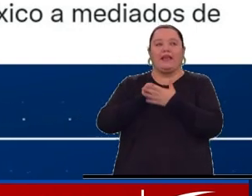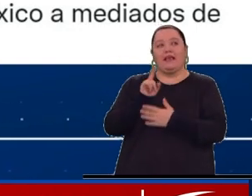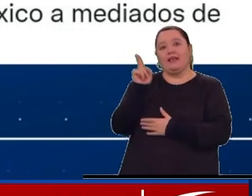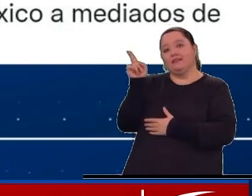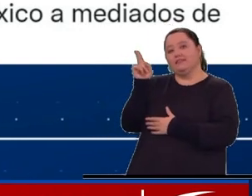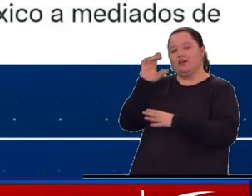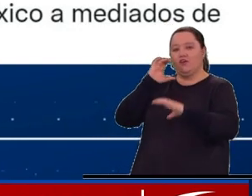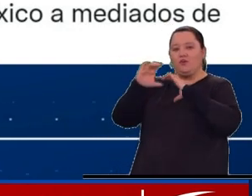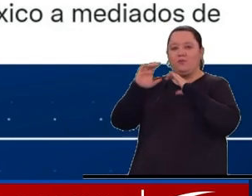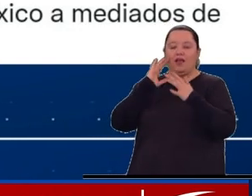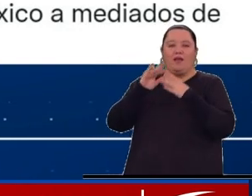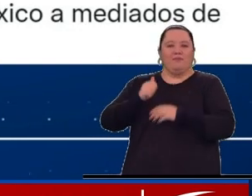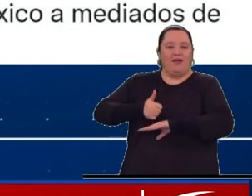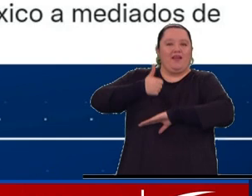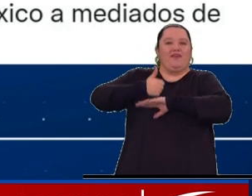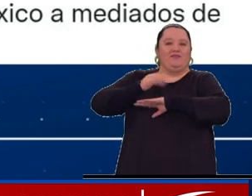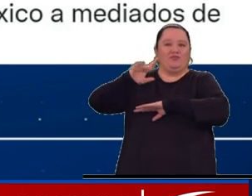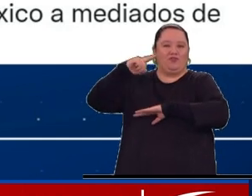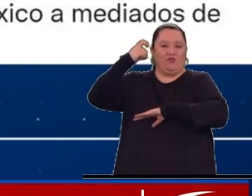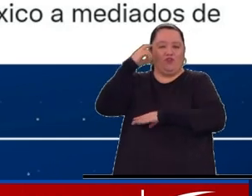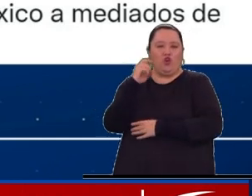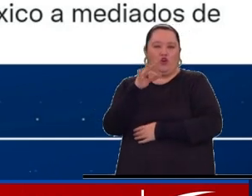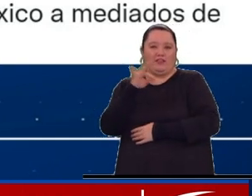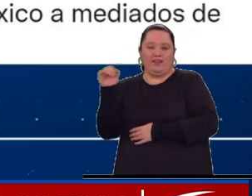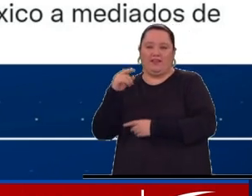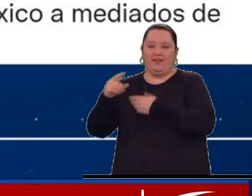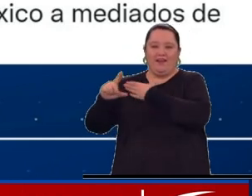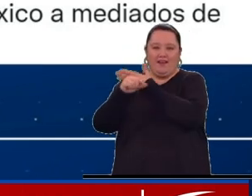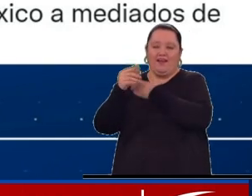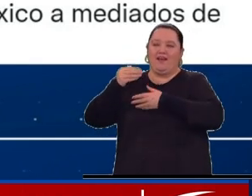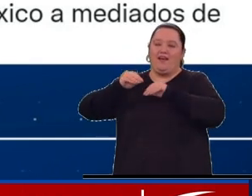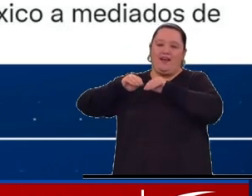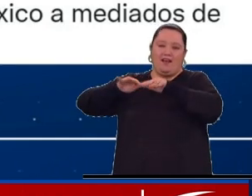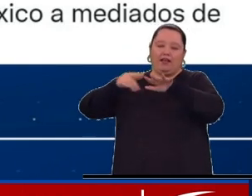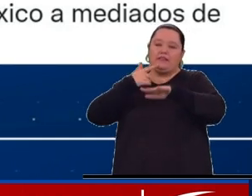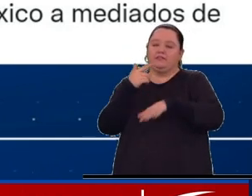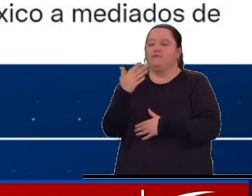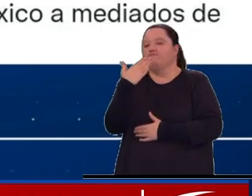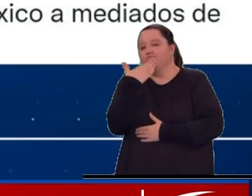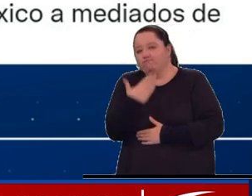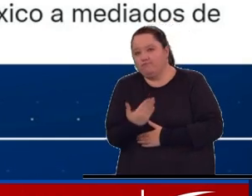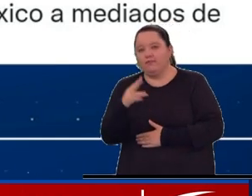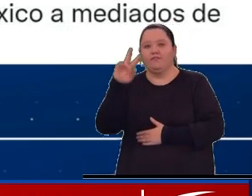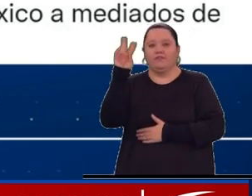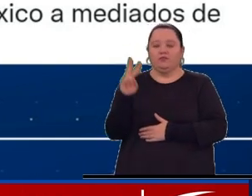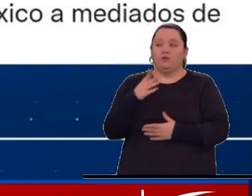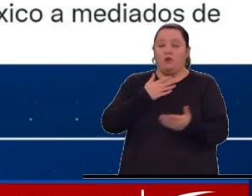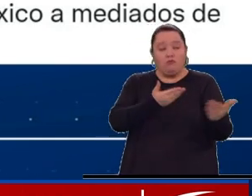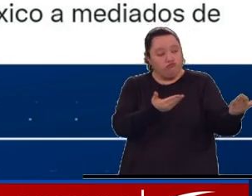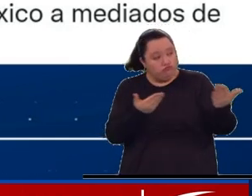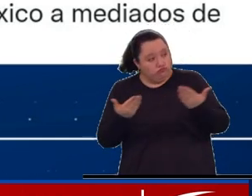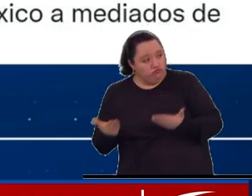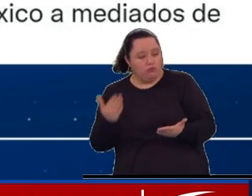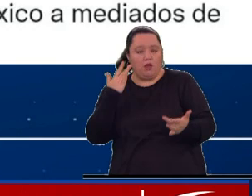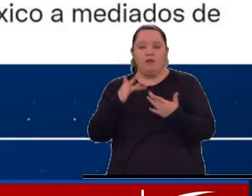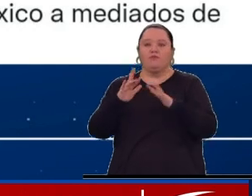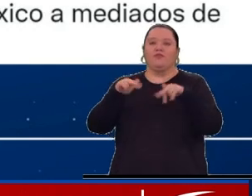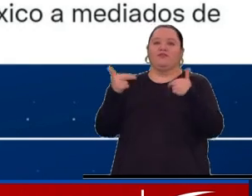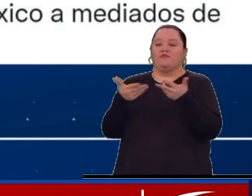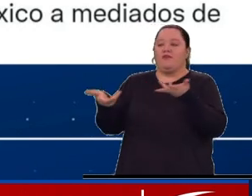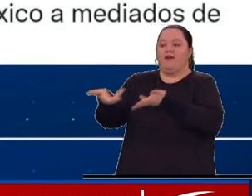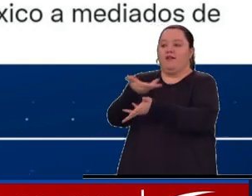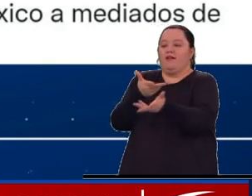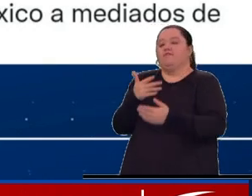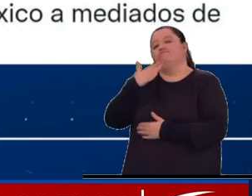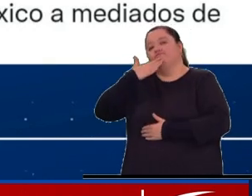del jefe negociador del gobierno Oti Patiño, en el que agradece la hospitalidad de Venezuela para realizar esta reunión y